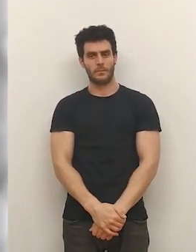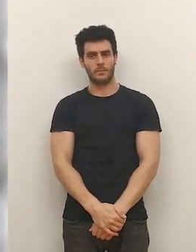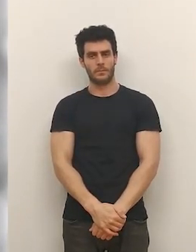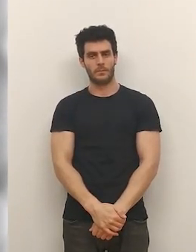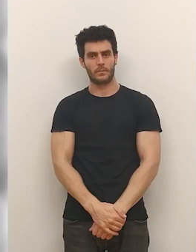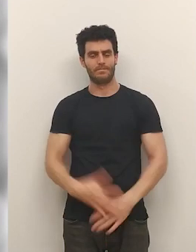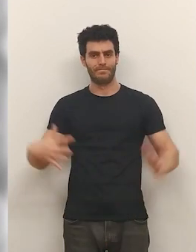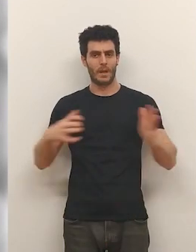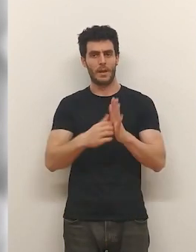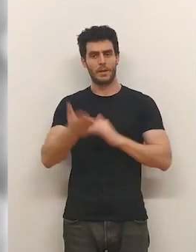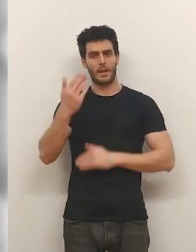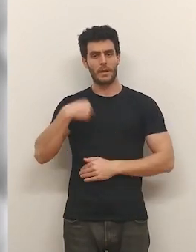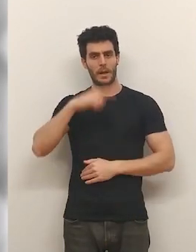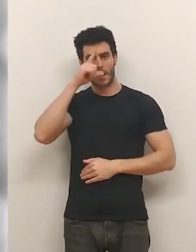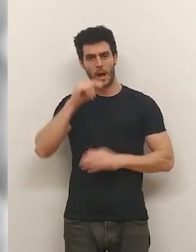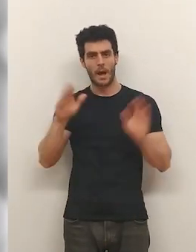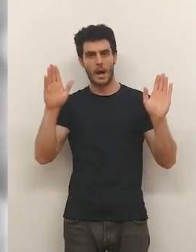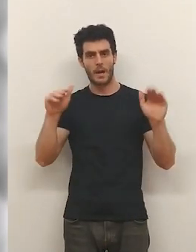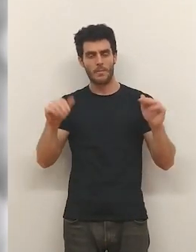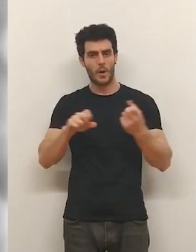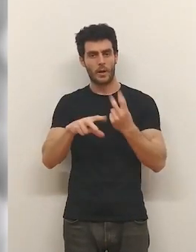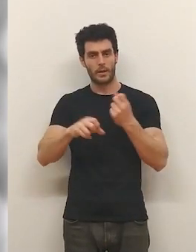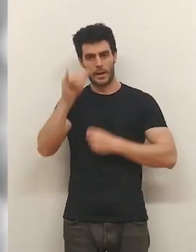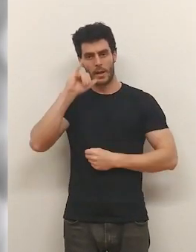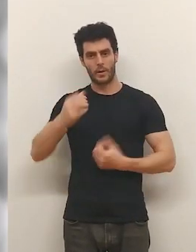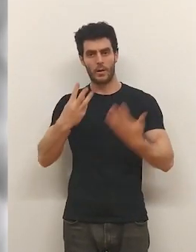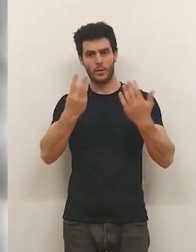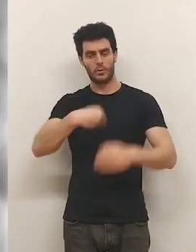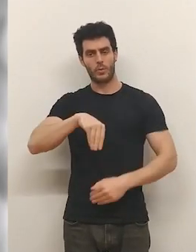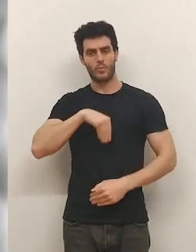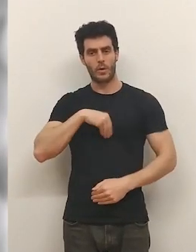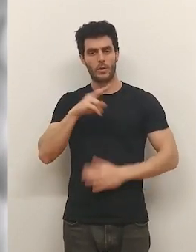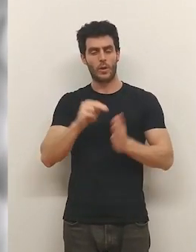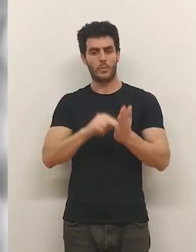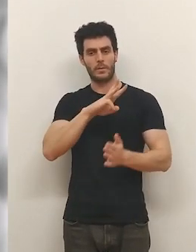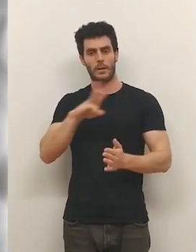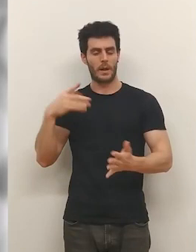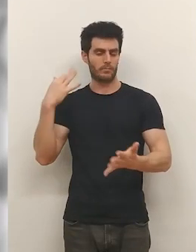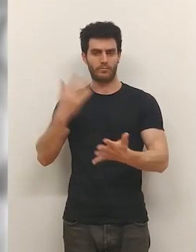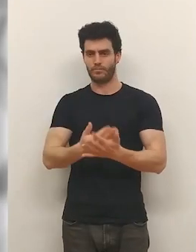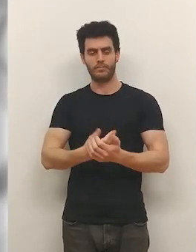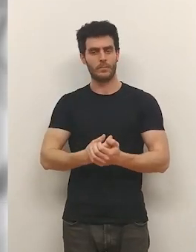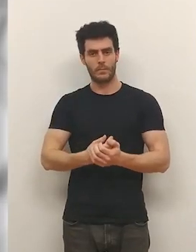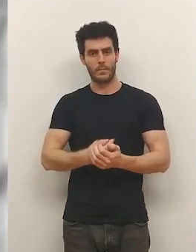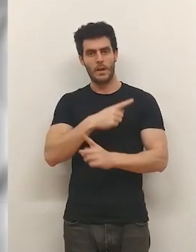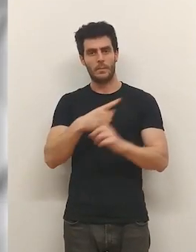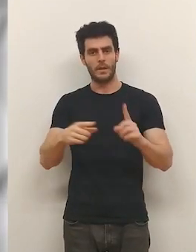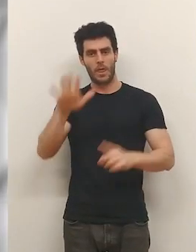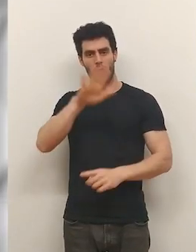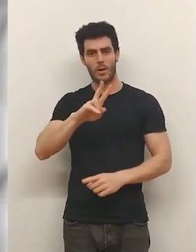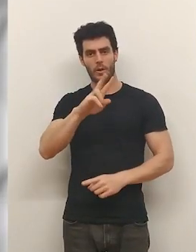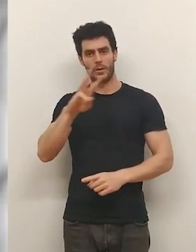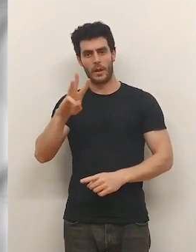Y tras el trágico accidente de ayer en Alfaro... ...las carreteras riojanas suman ocho muertos en 2023... ...la mitad en la